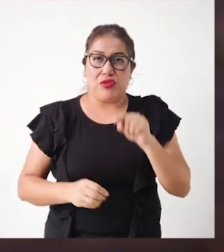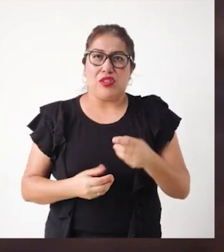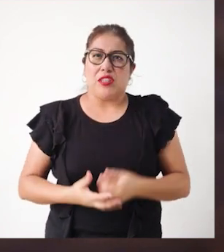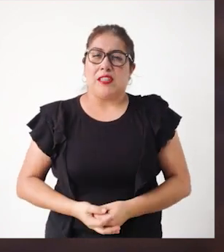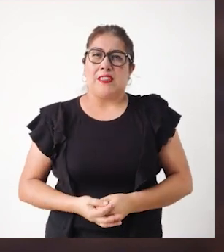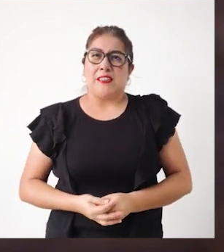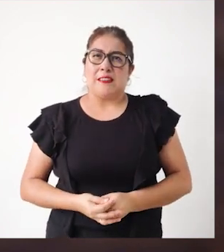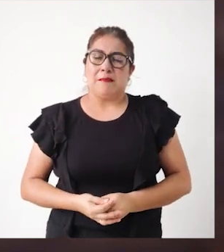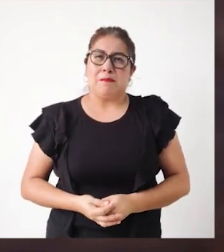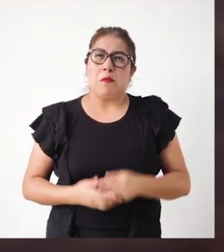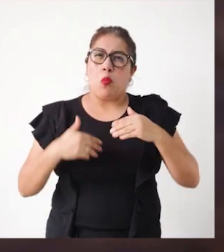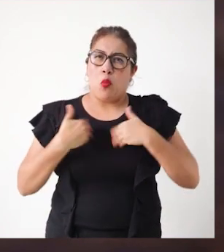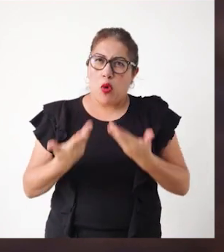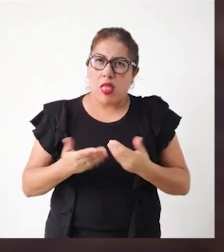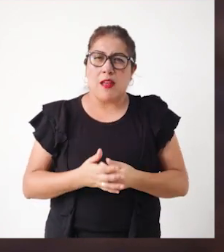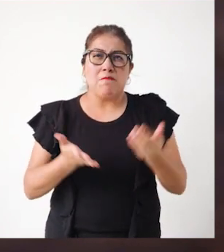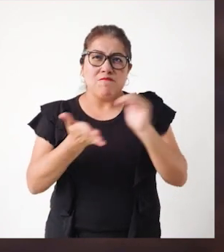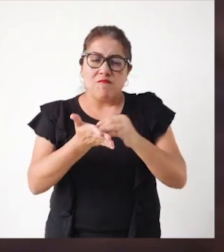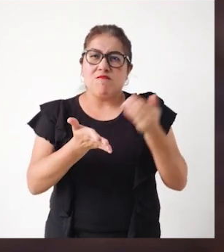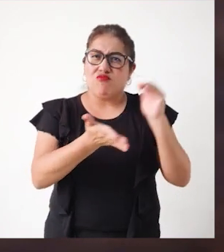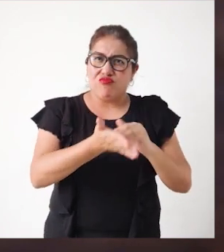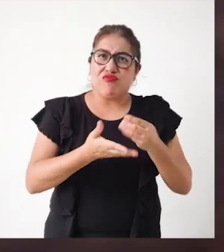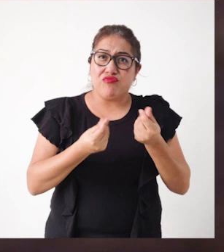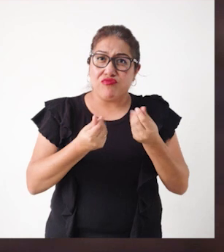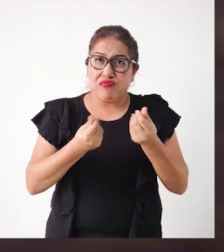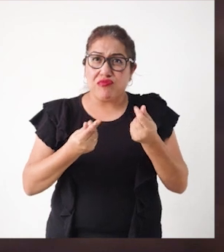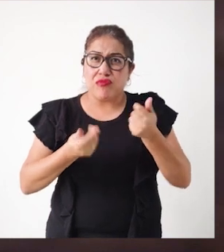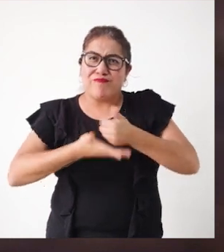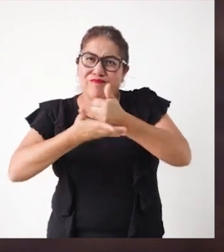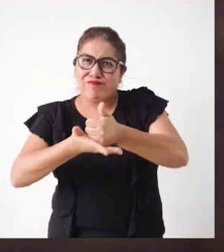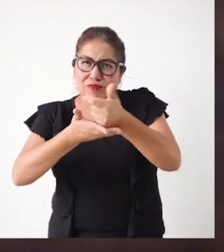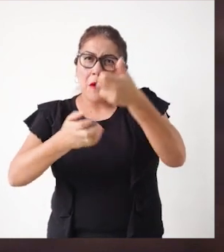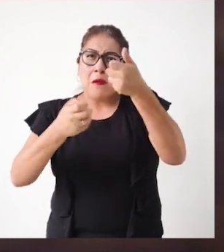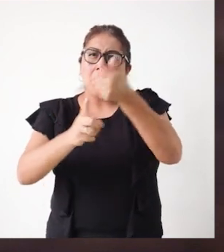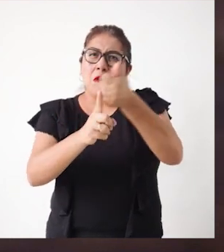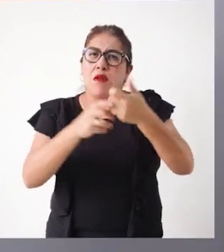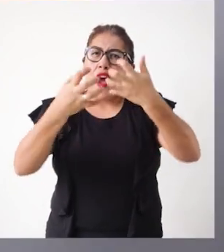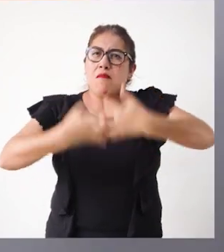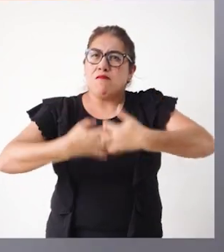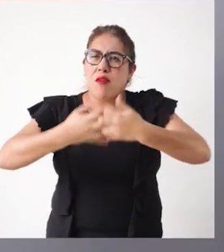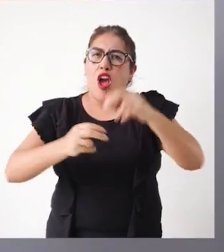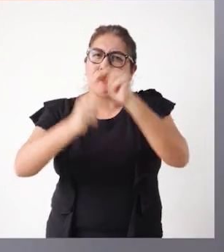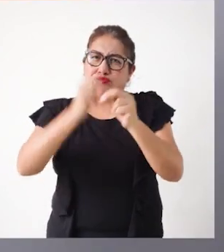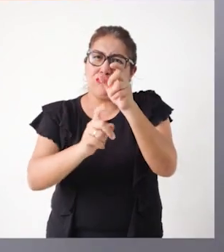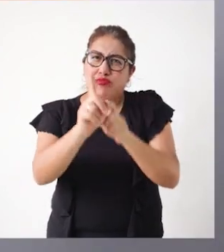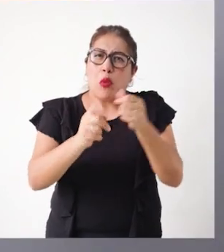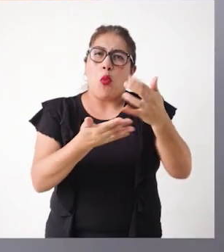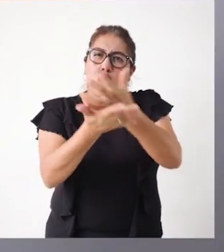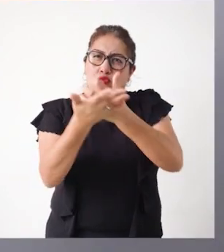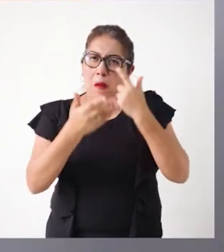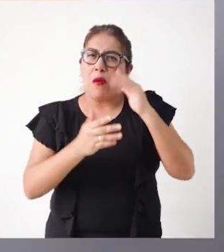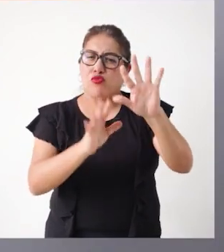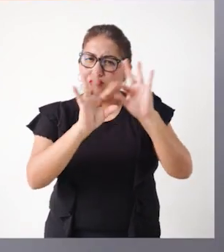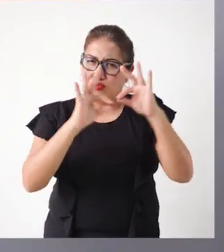emprendimientos. Para poder llevar dinero a sus hogares. Porque nosotros nos